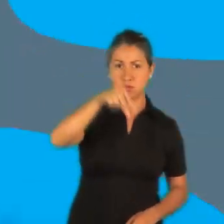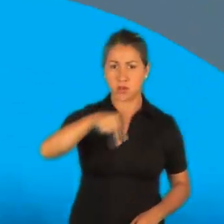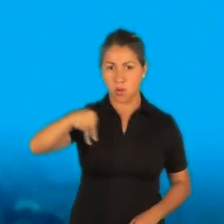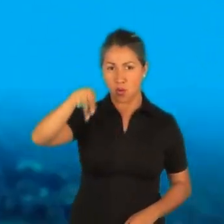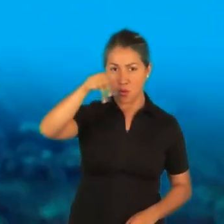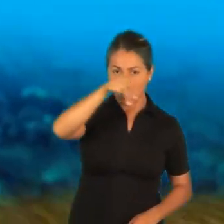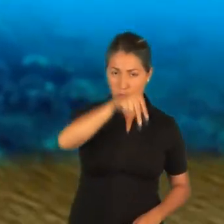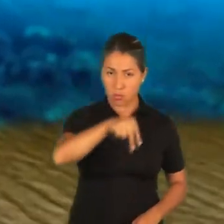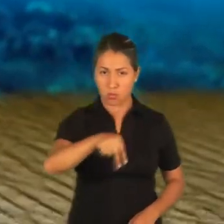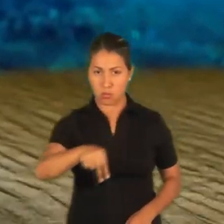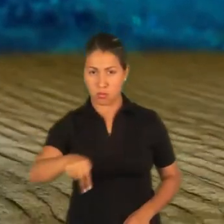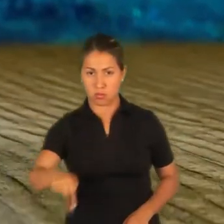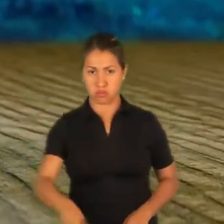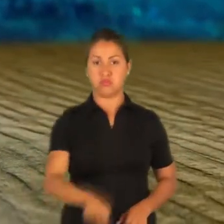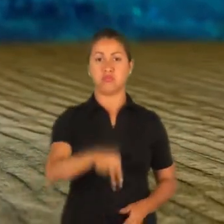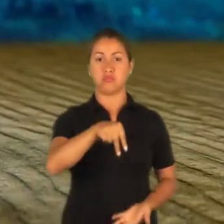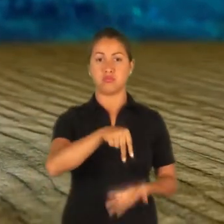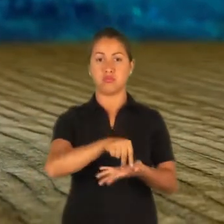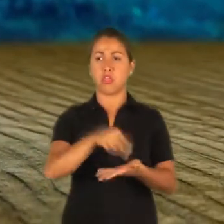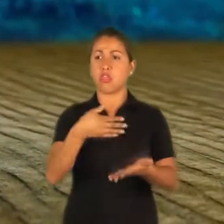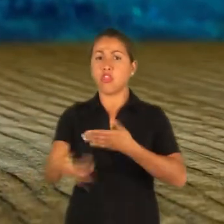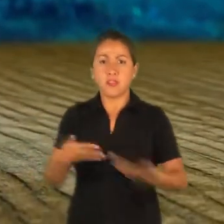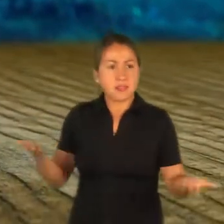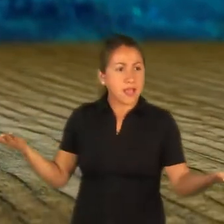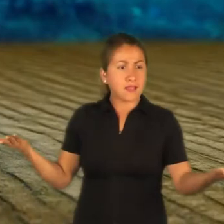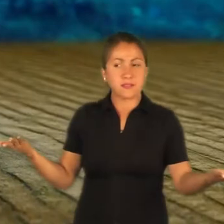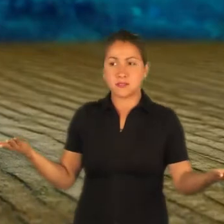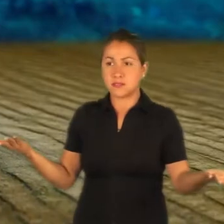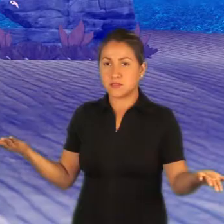Suelta a Ruca y cae al fondo del mar. ¿Dónde te metiste?